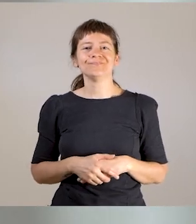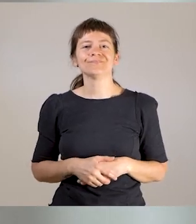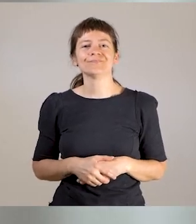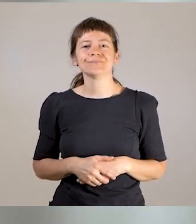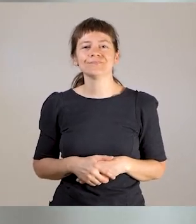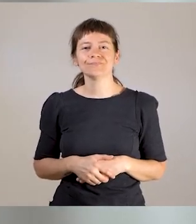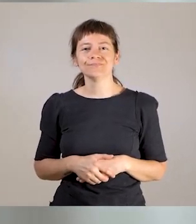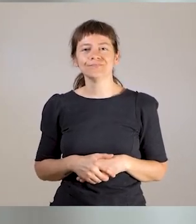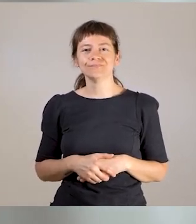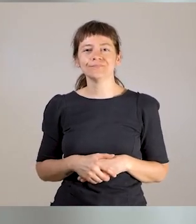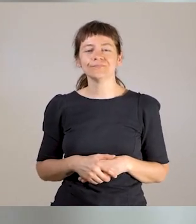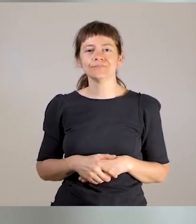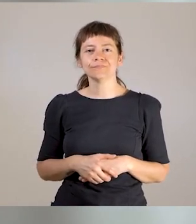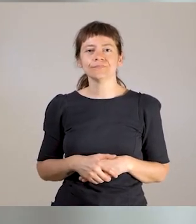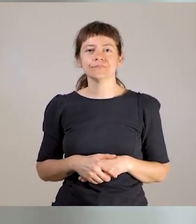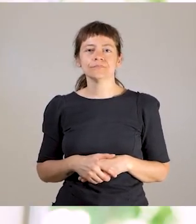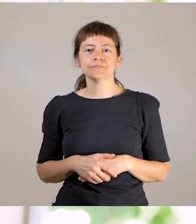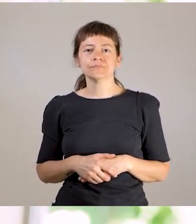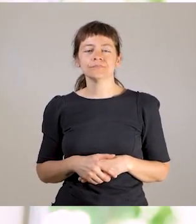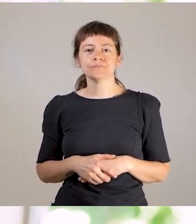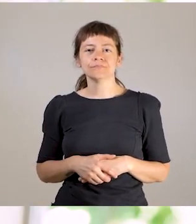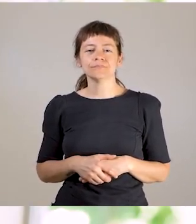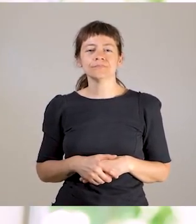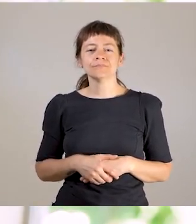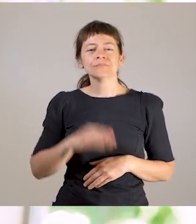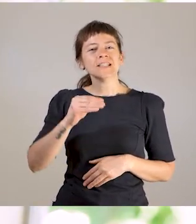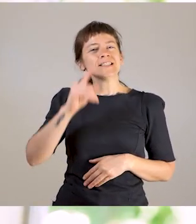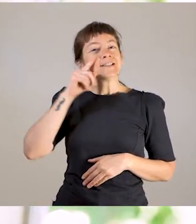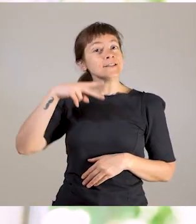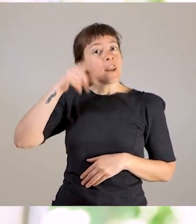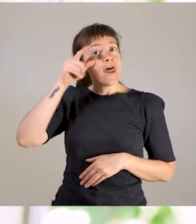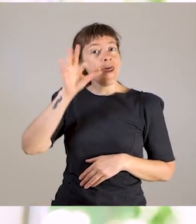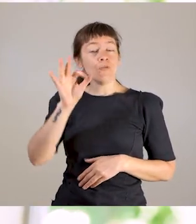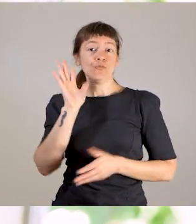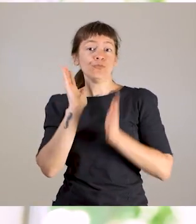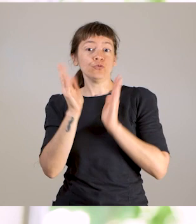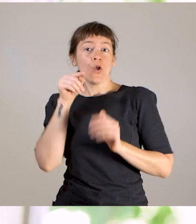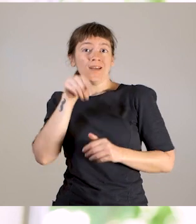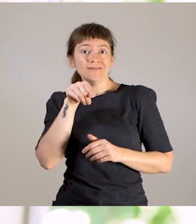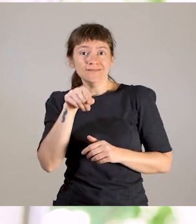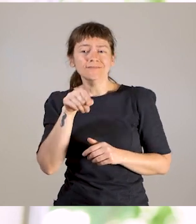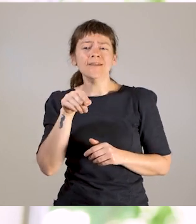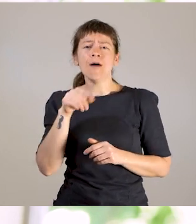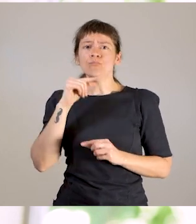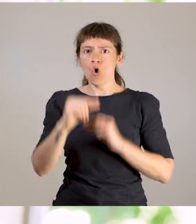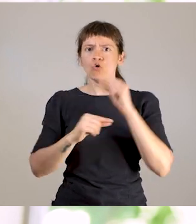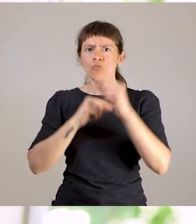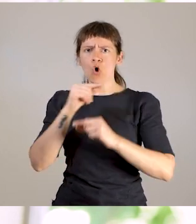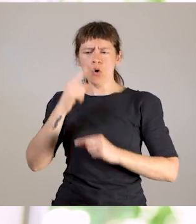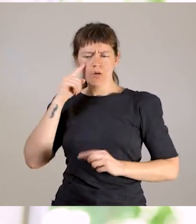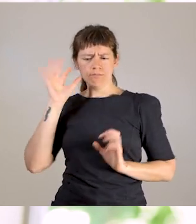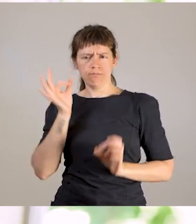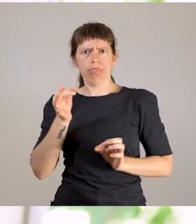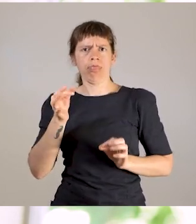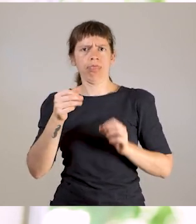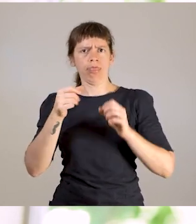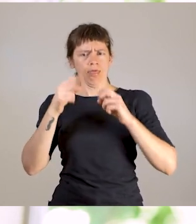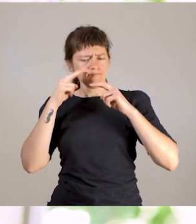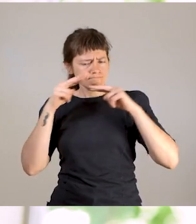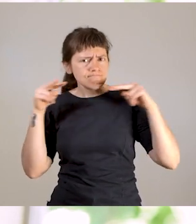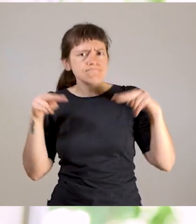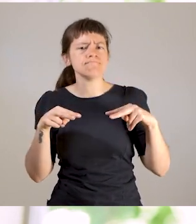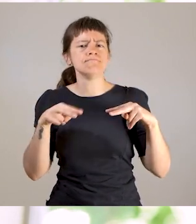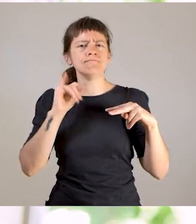El chineo cada vez está adquiriendo más conocimiento, pero esto sucede en el territorio hace añares, ¿no?